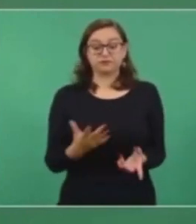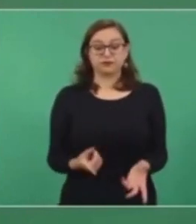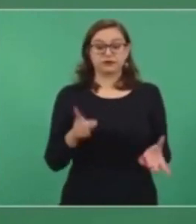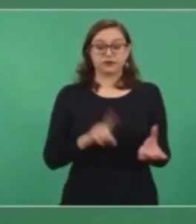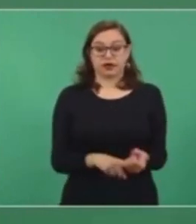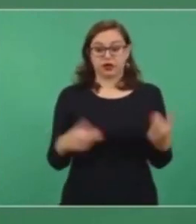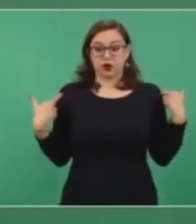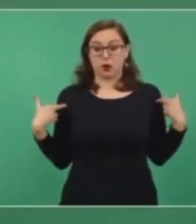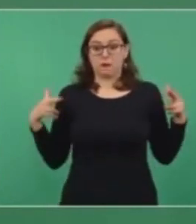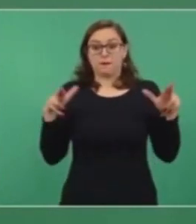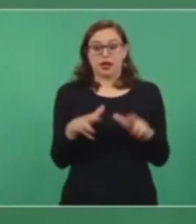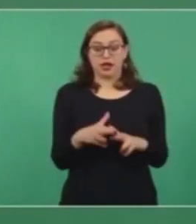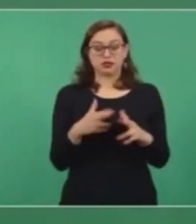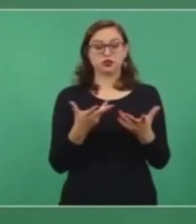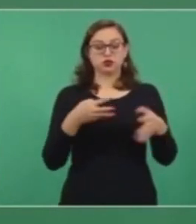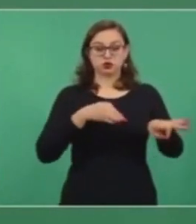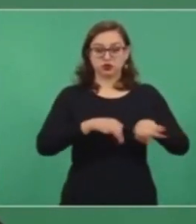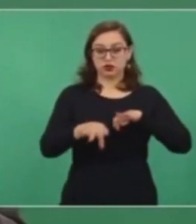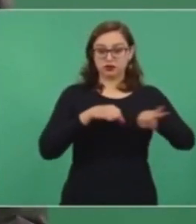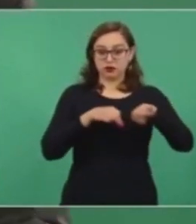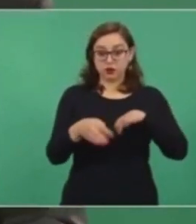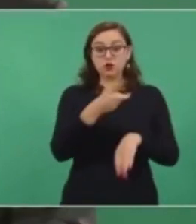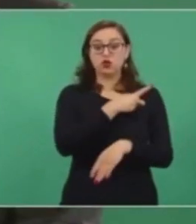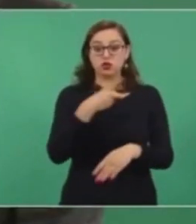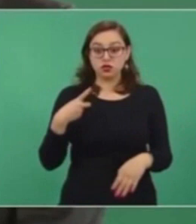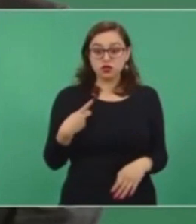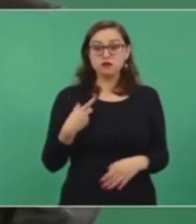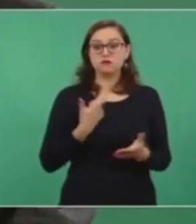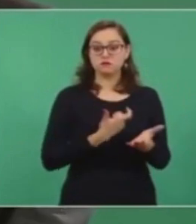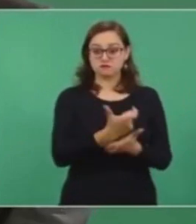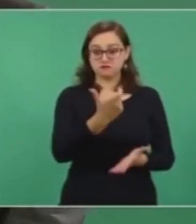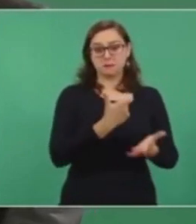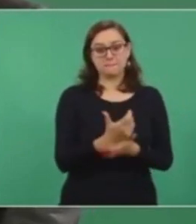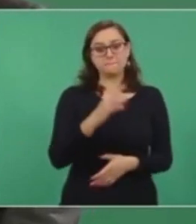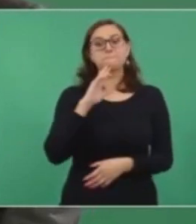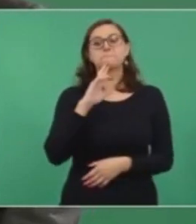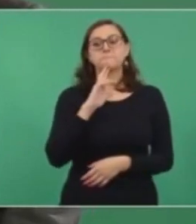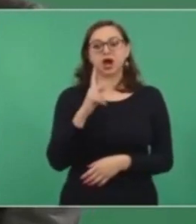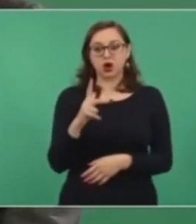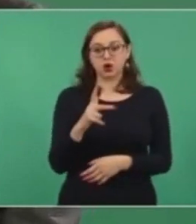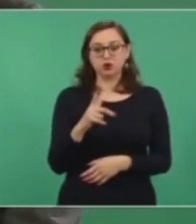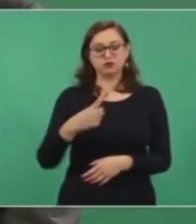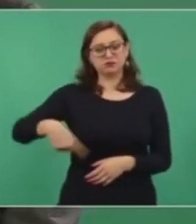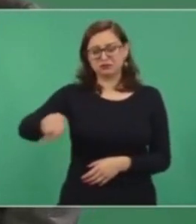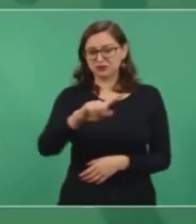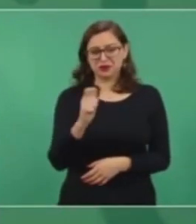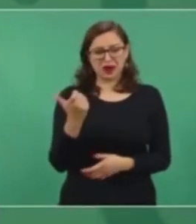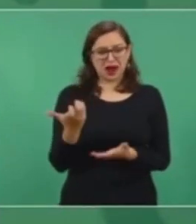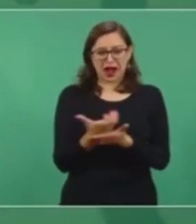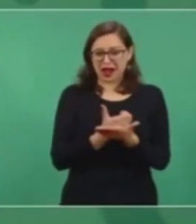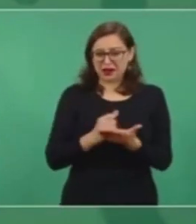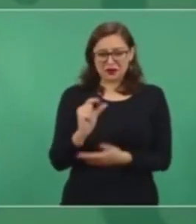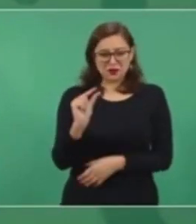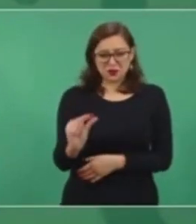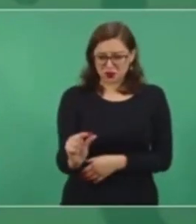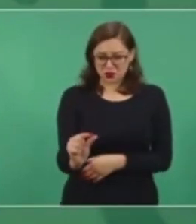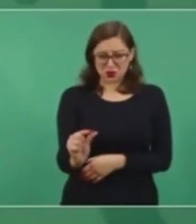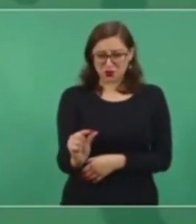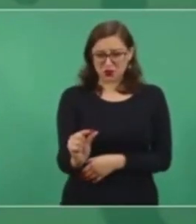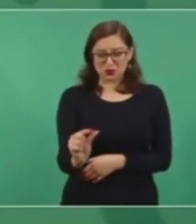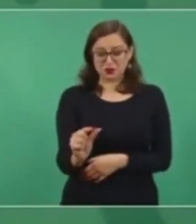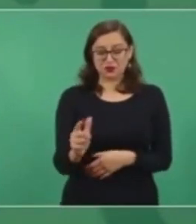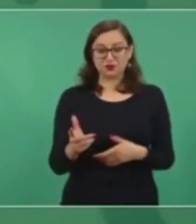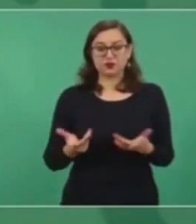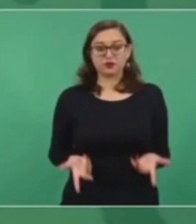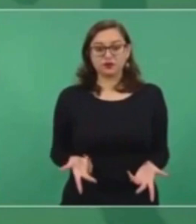asignatura de las universidades públicas, que ganan muy poco y que no